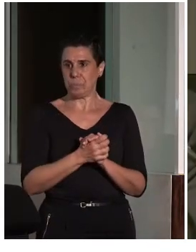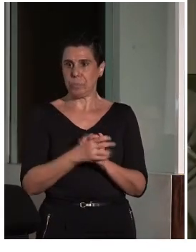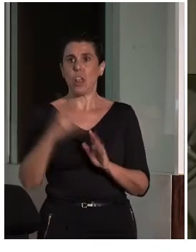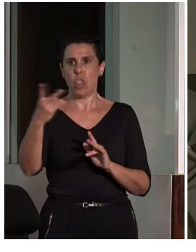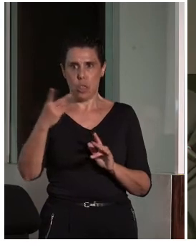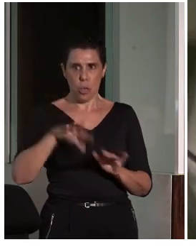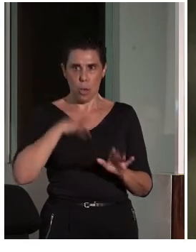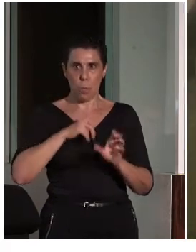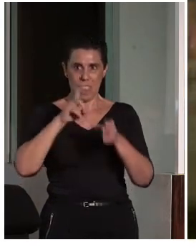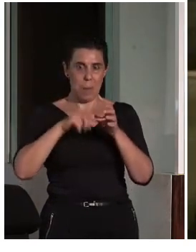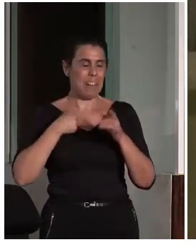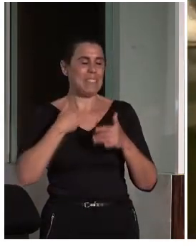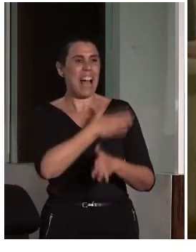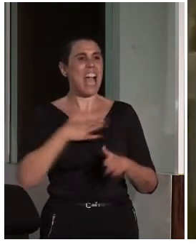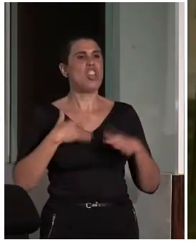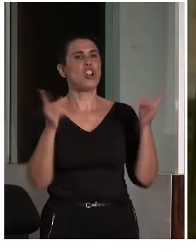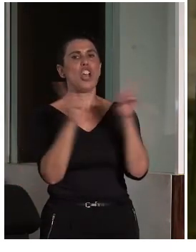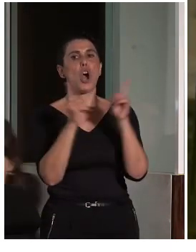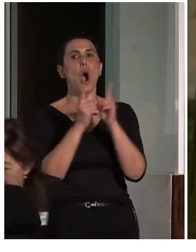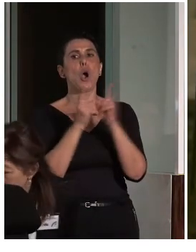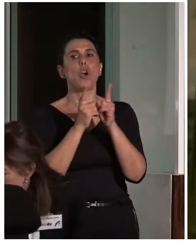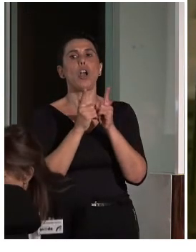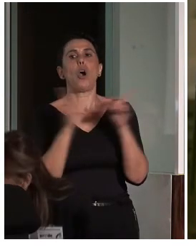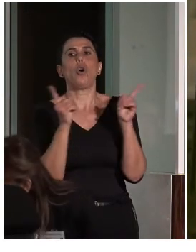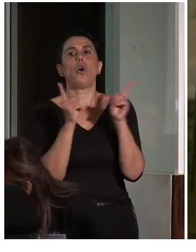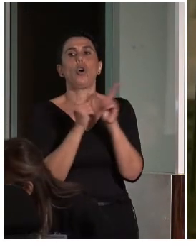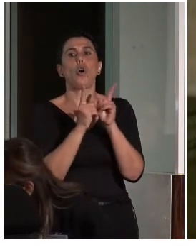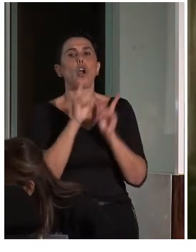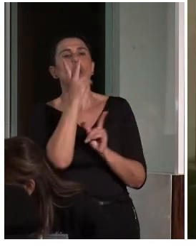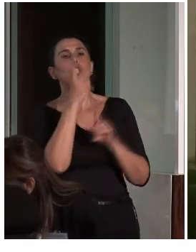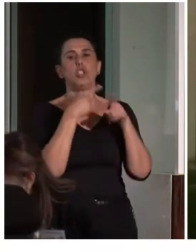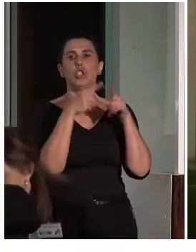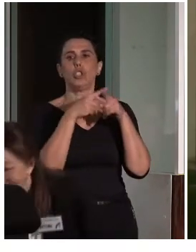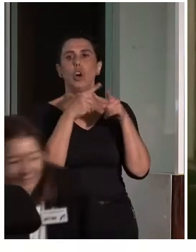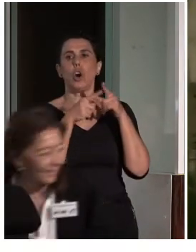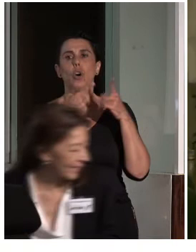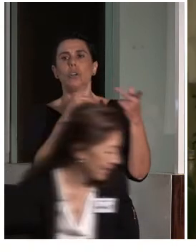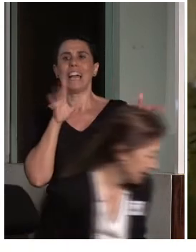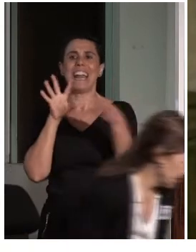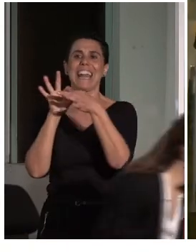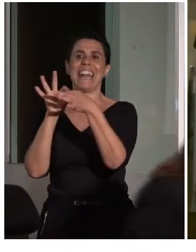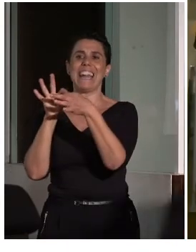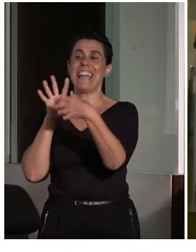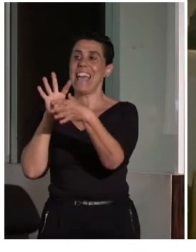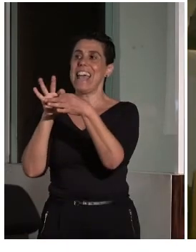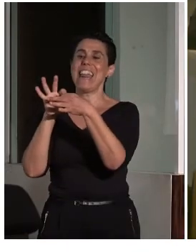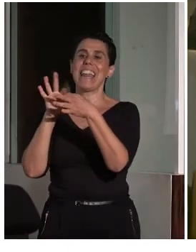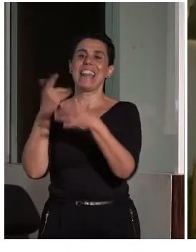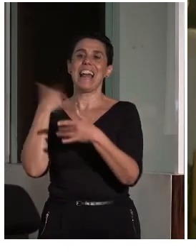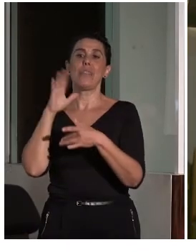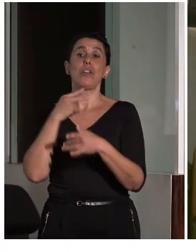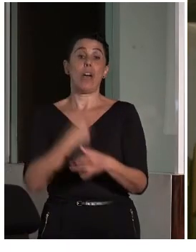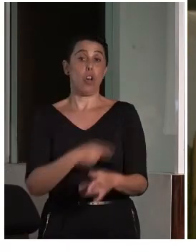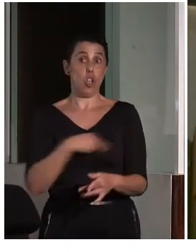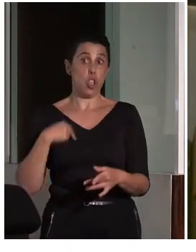Voy a intentar ser muy breve y sintetizar en la medida de lo posible. Venga, que sí. Dos aspectos que creo que están relacionados también con lo que se comentaba desde Santiago.